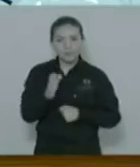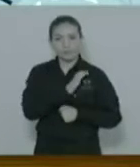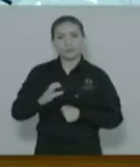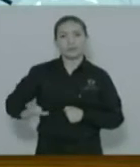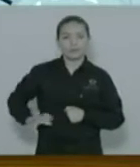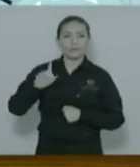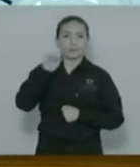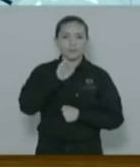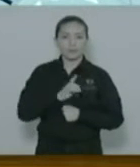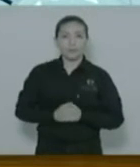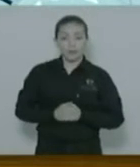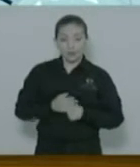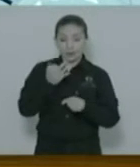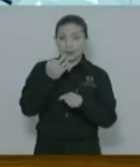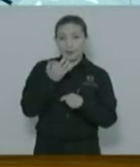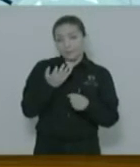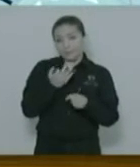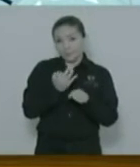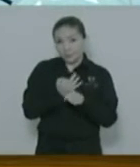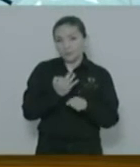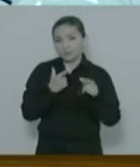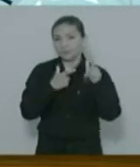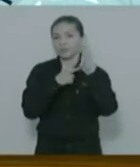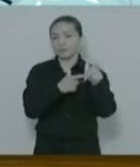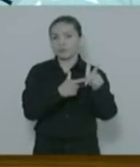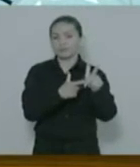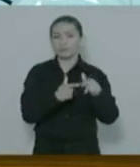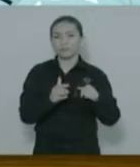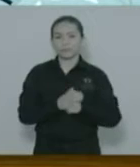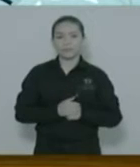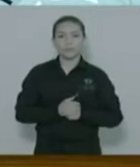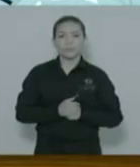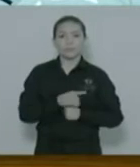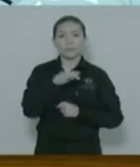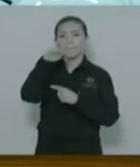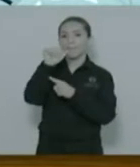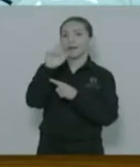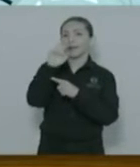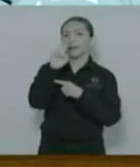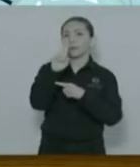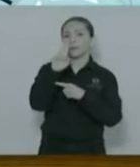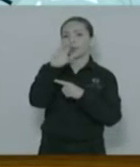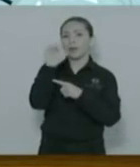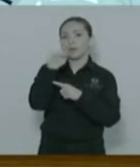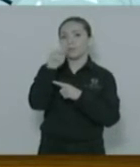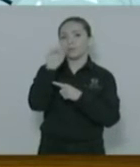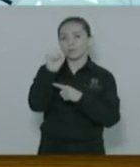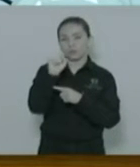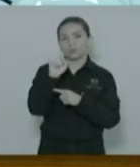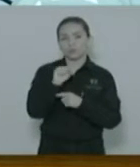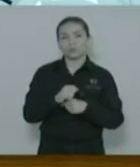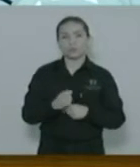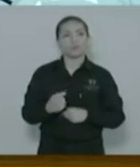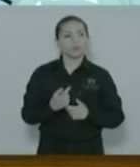Y en este momento continuamos con el turno de réplica de Maru Campos, candidata de la coalición Nosune